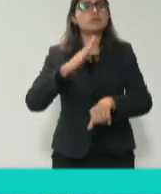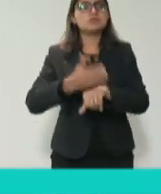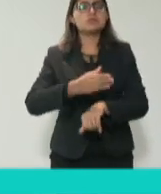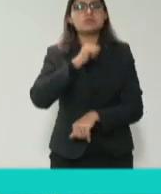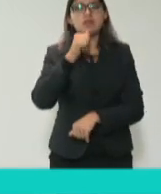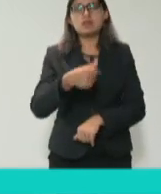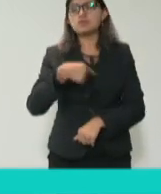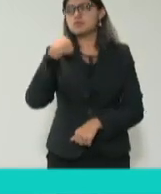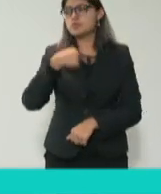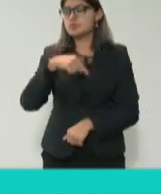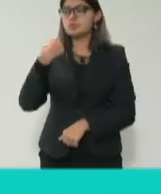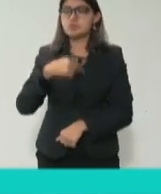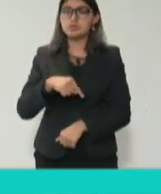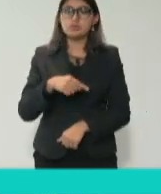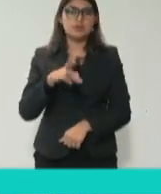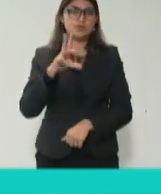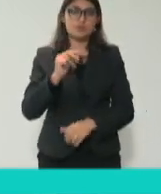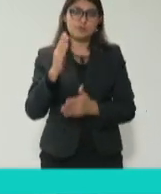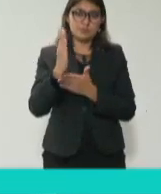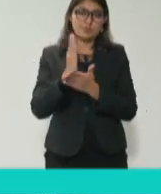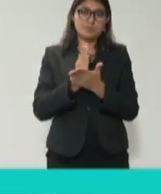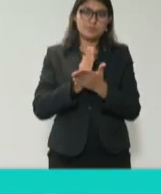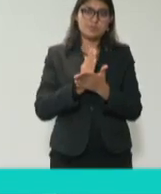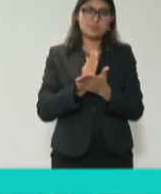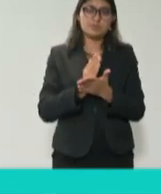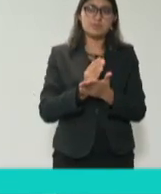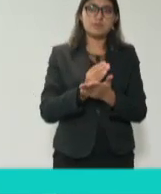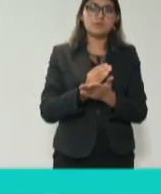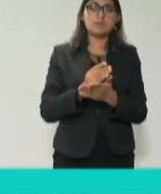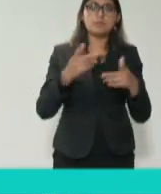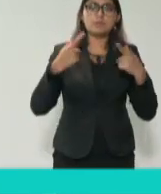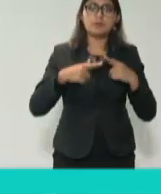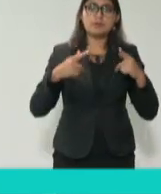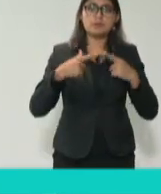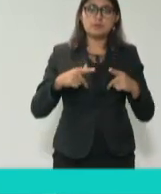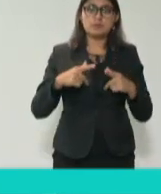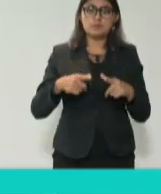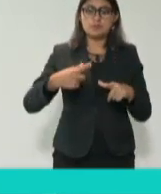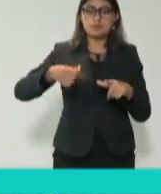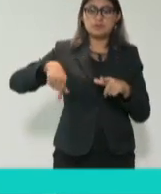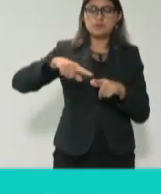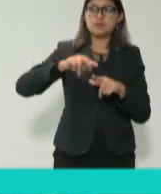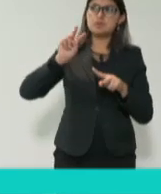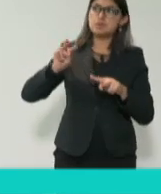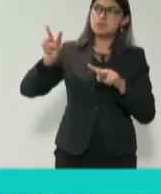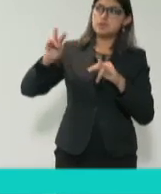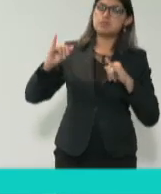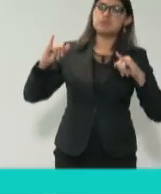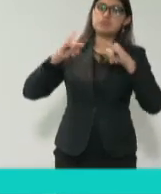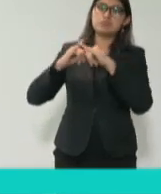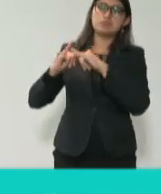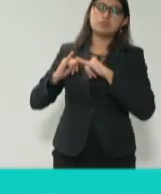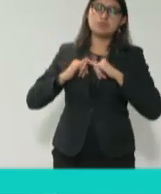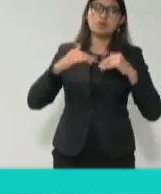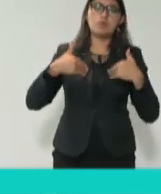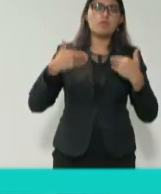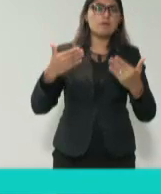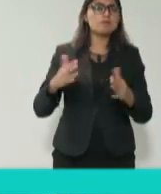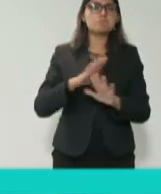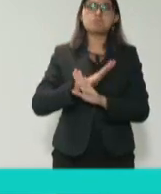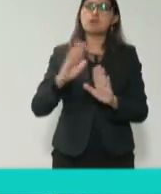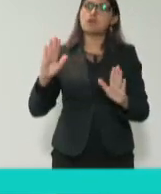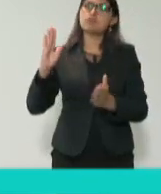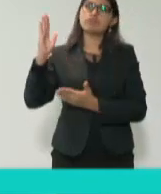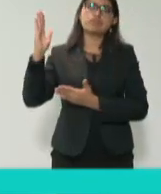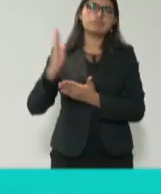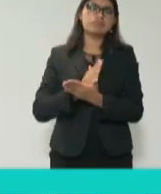a nadie ayuda y que ha generado además que en nuestro país le perdamos la confianza a las instituciones. Le hemos perdido la confianza,